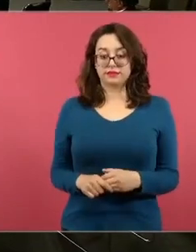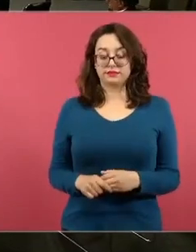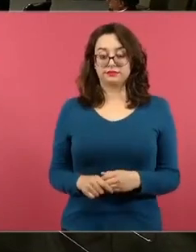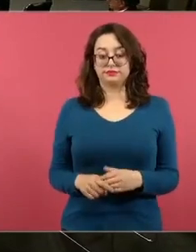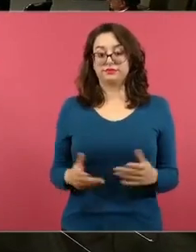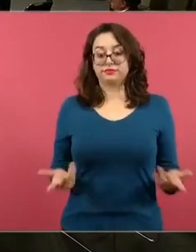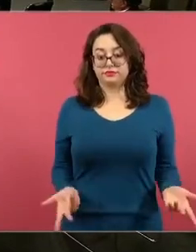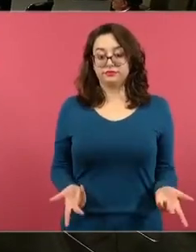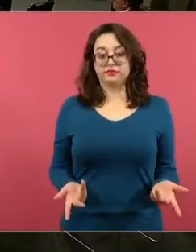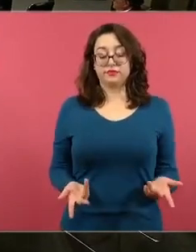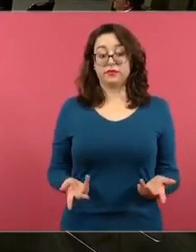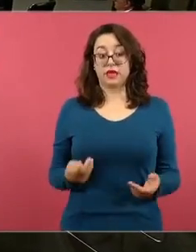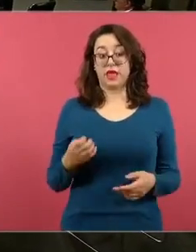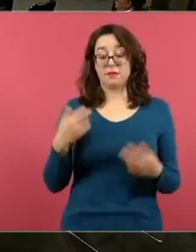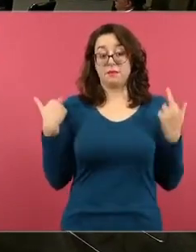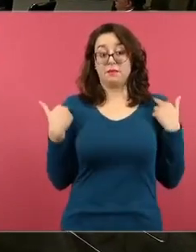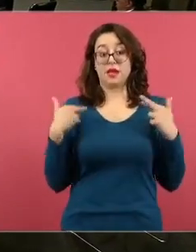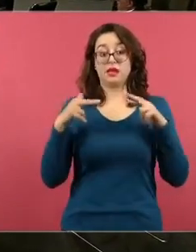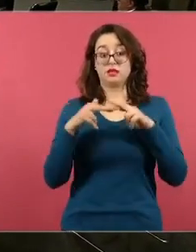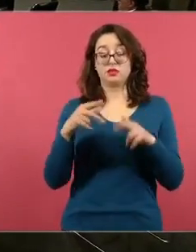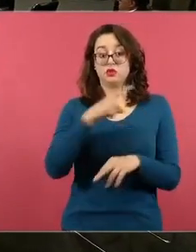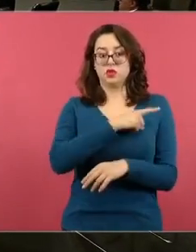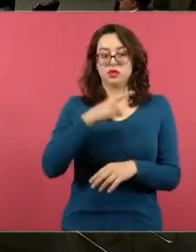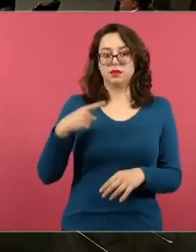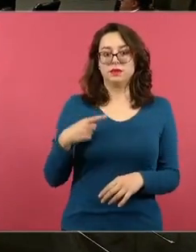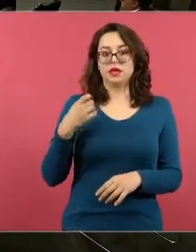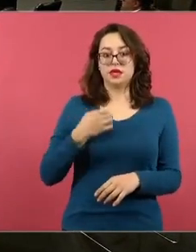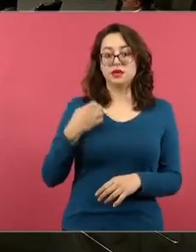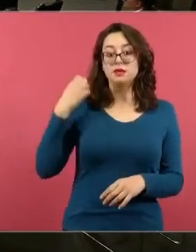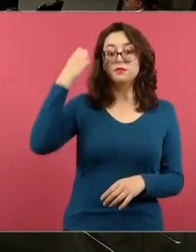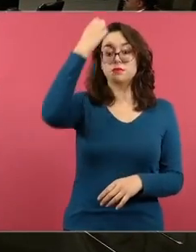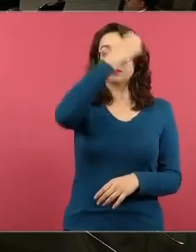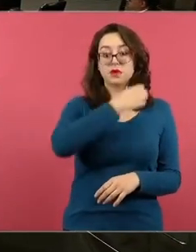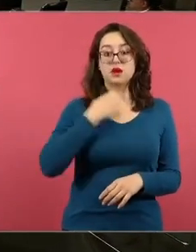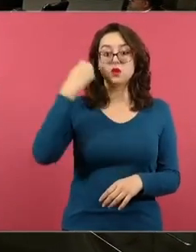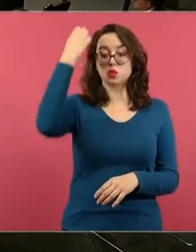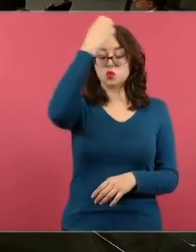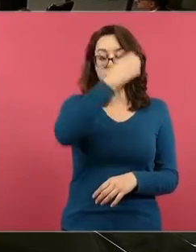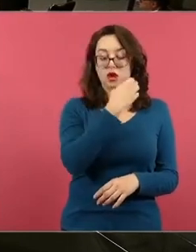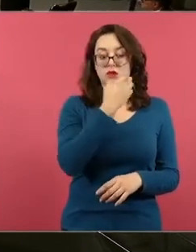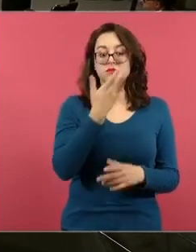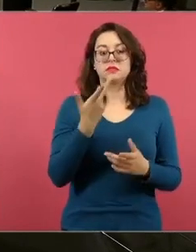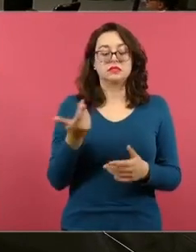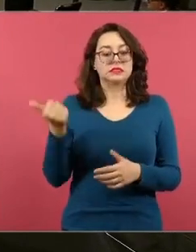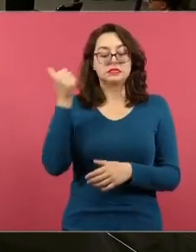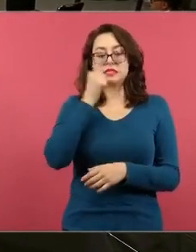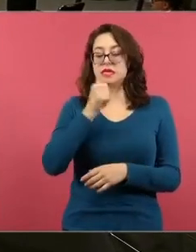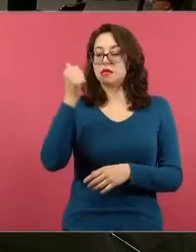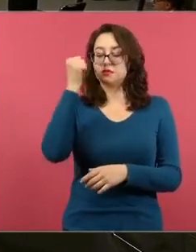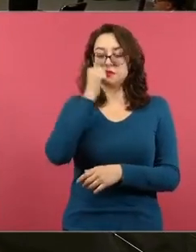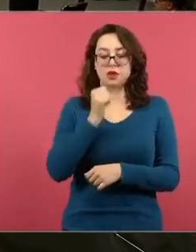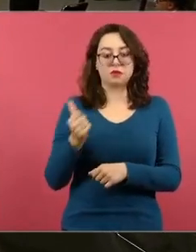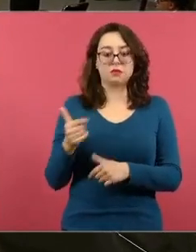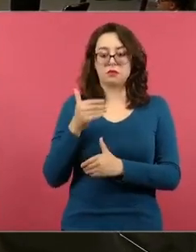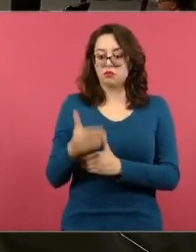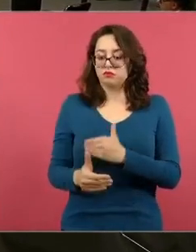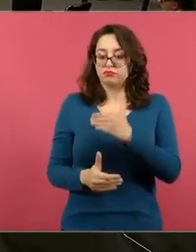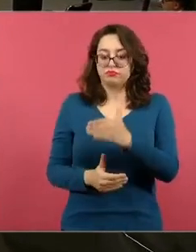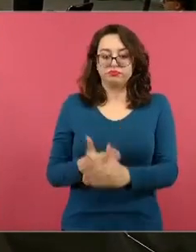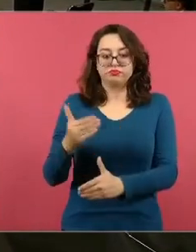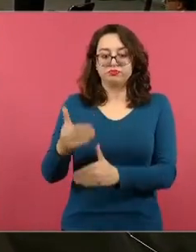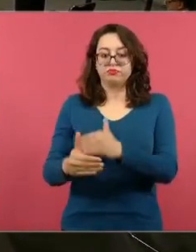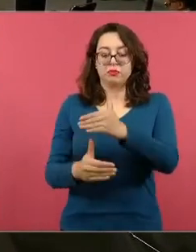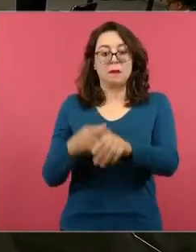parte importante en este proyecto, la evaluación como continua, como proceso formativo del